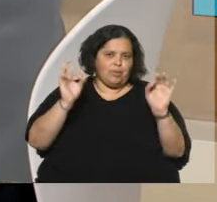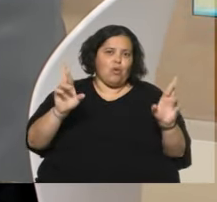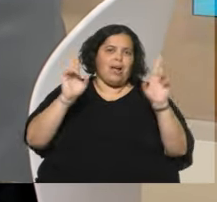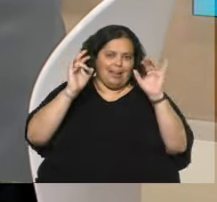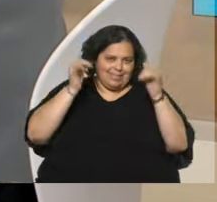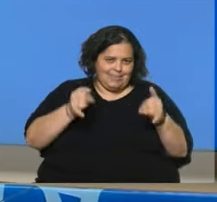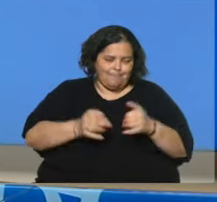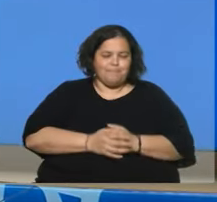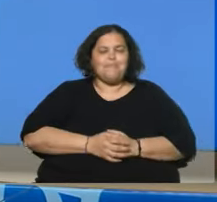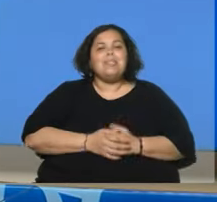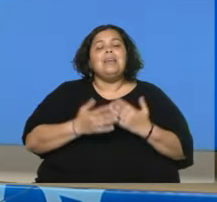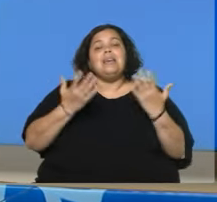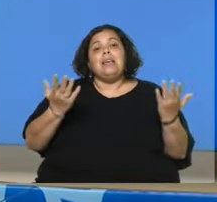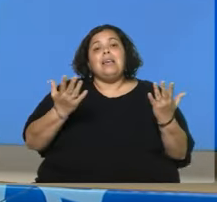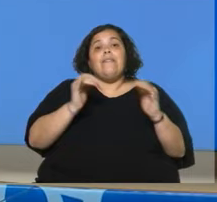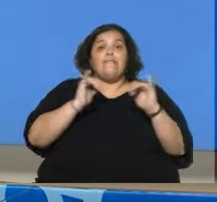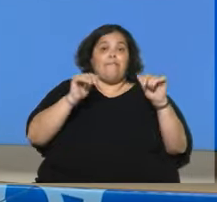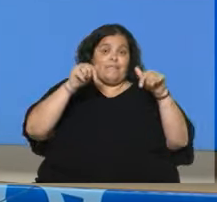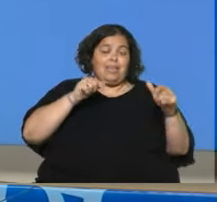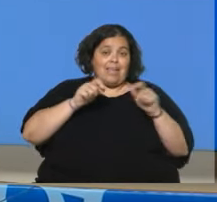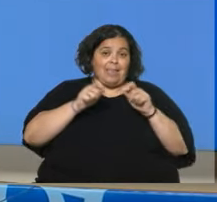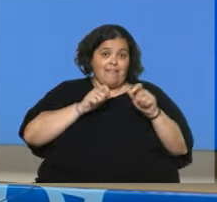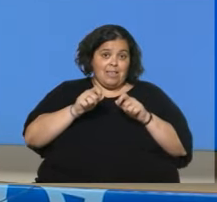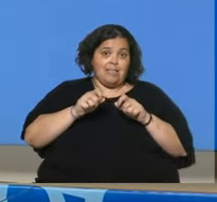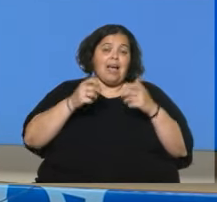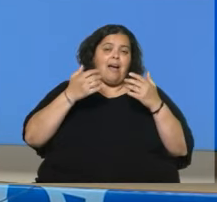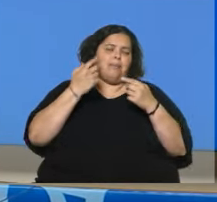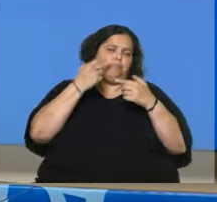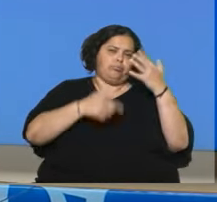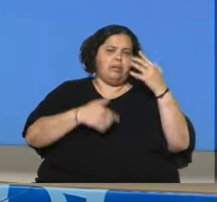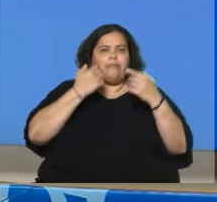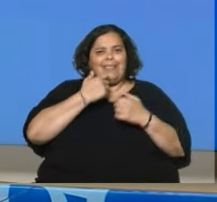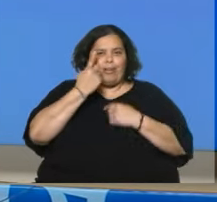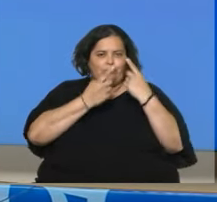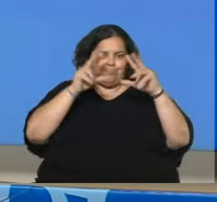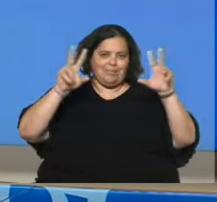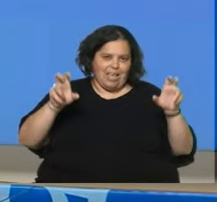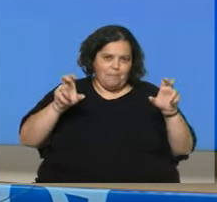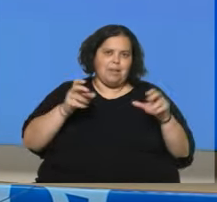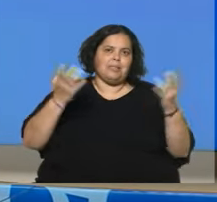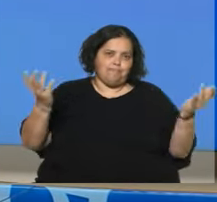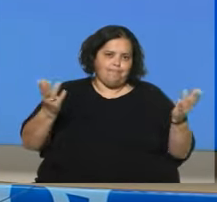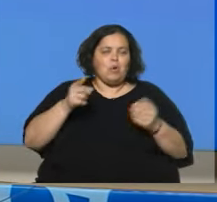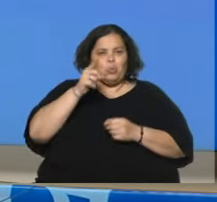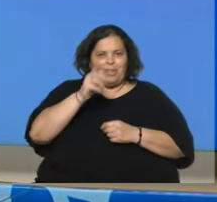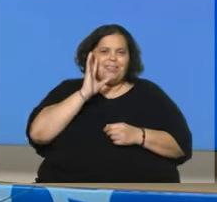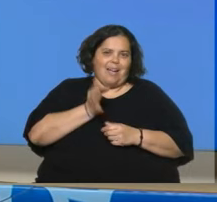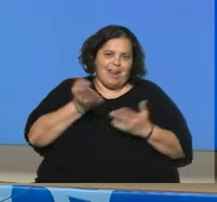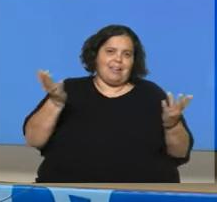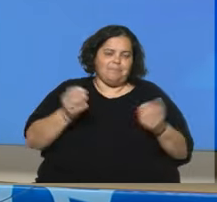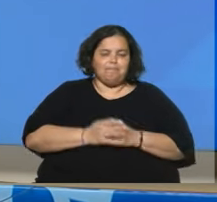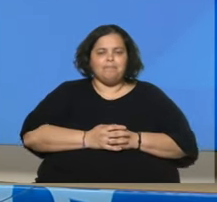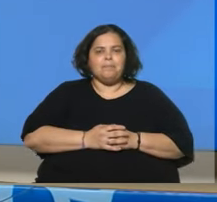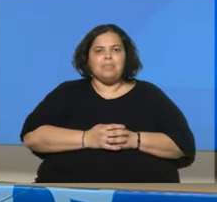que sí. Gracias. Amigos, dejamos por acá la entrevista quedaron unos cuantos temas afuera ustedes lo tendrán en cuenta también.